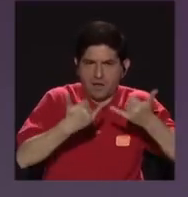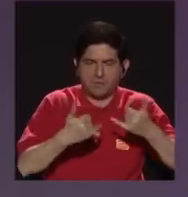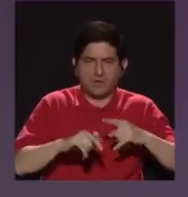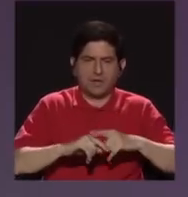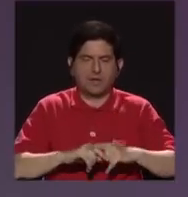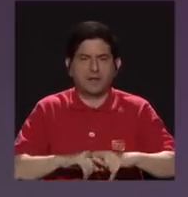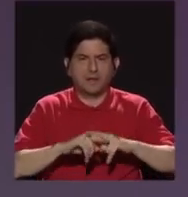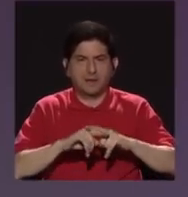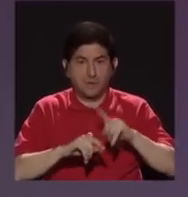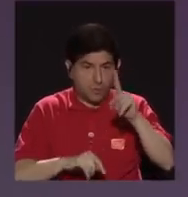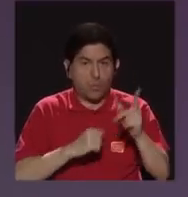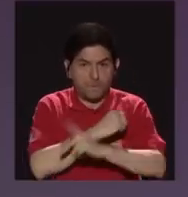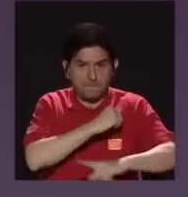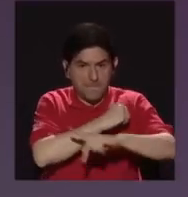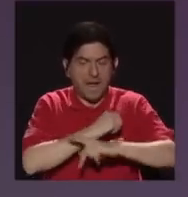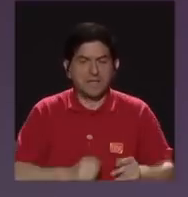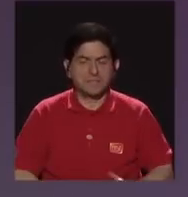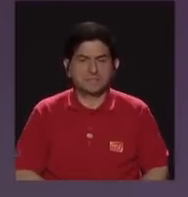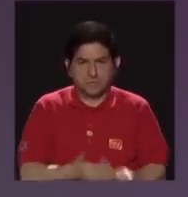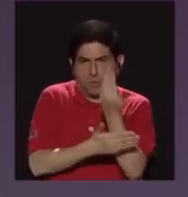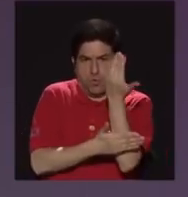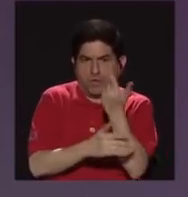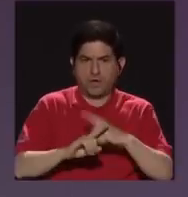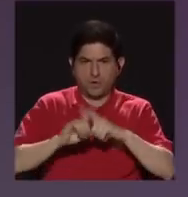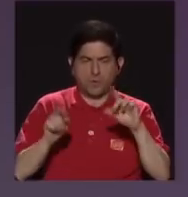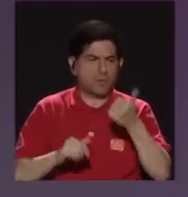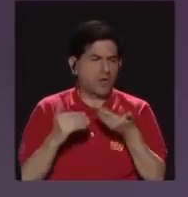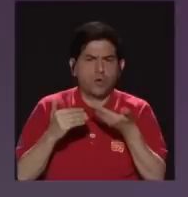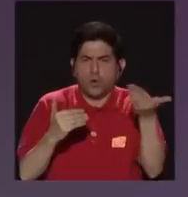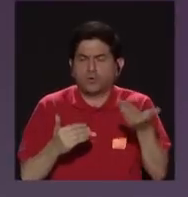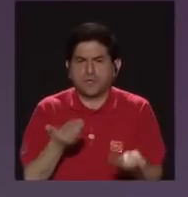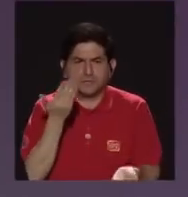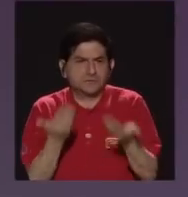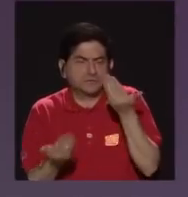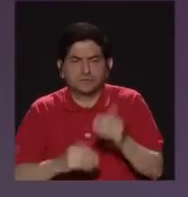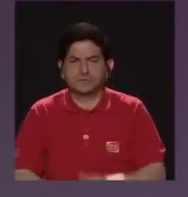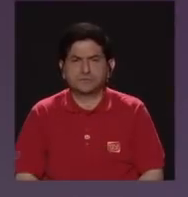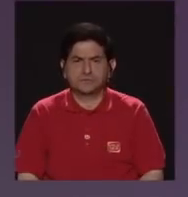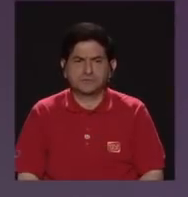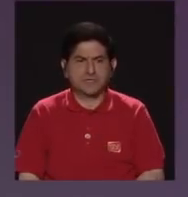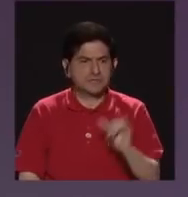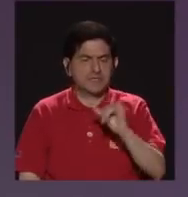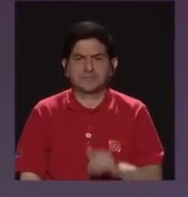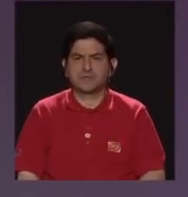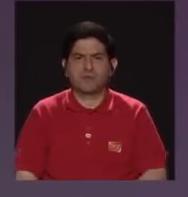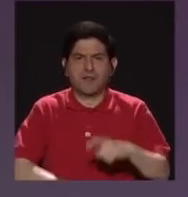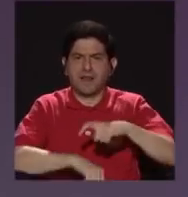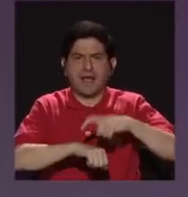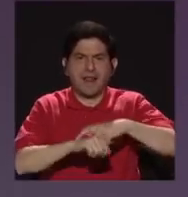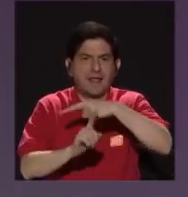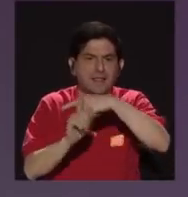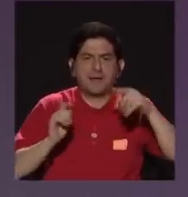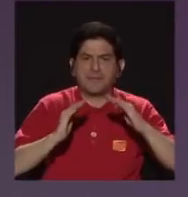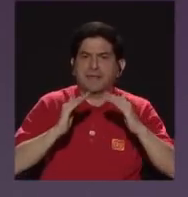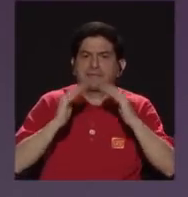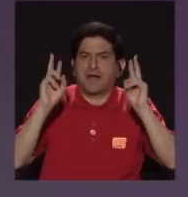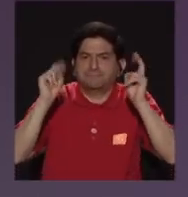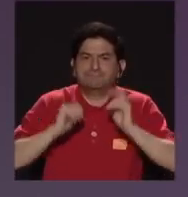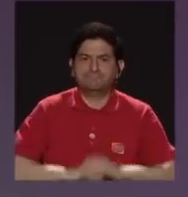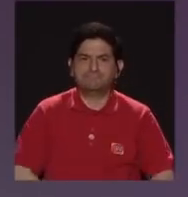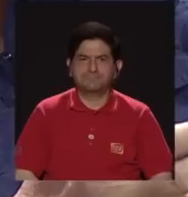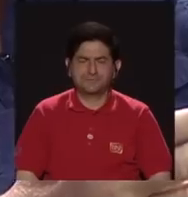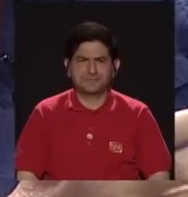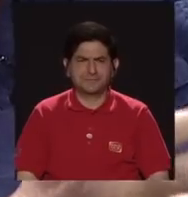estado moderno, pero al mismo tiempo en otras cosas viviera en el medioevo. Esta cosa de que